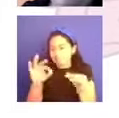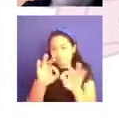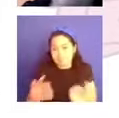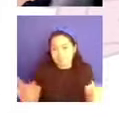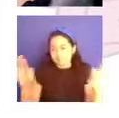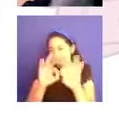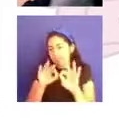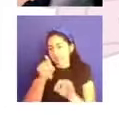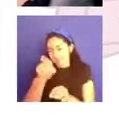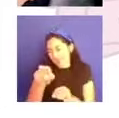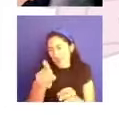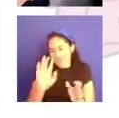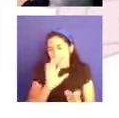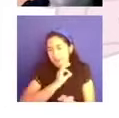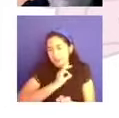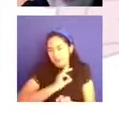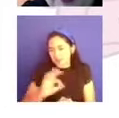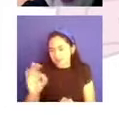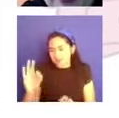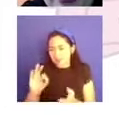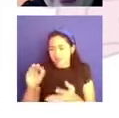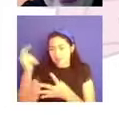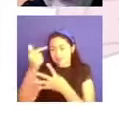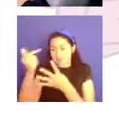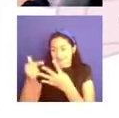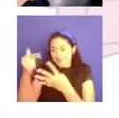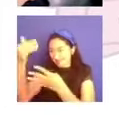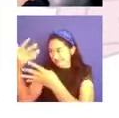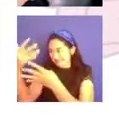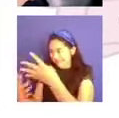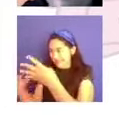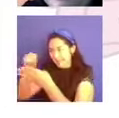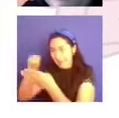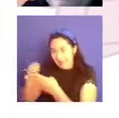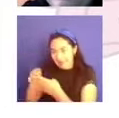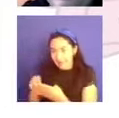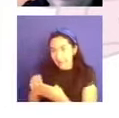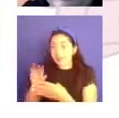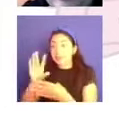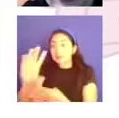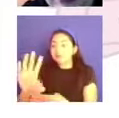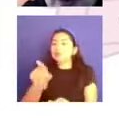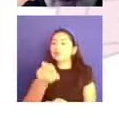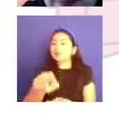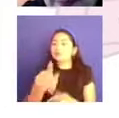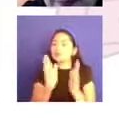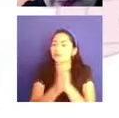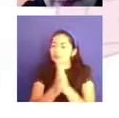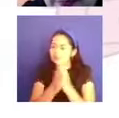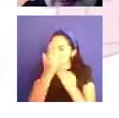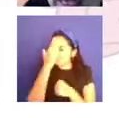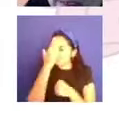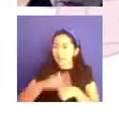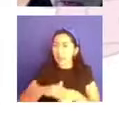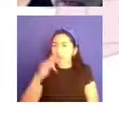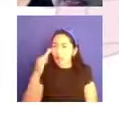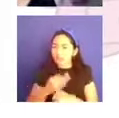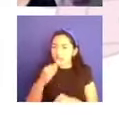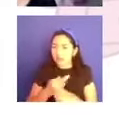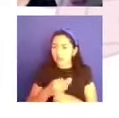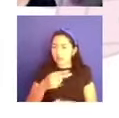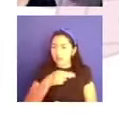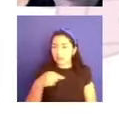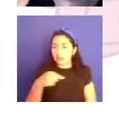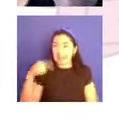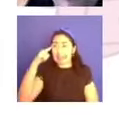ahí poniendo ustedes su lista de cotejo, ¿no? Es enfocarnos en el presente, en el aquí y en el ahora. Ese es uno de los